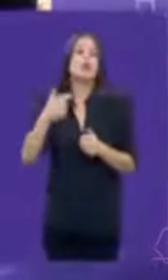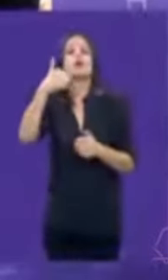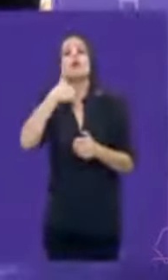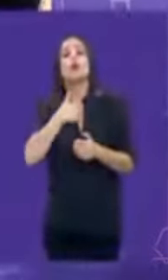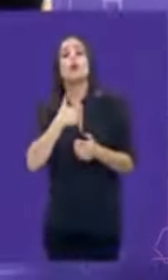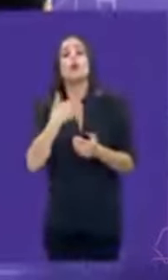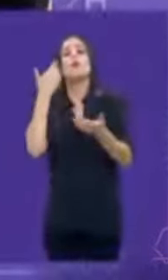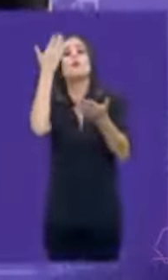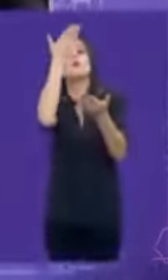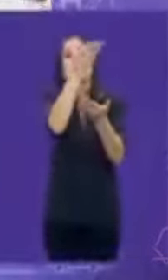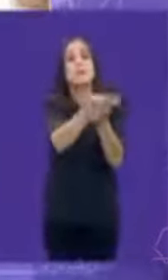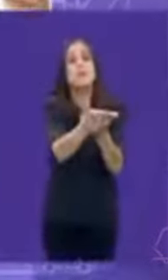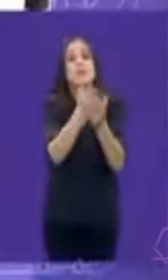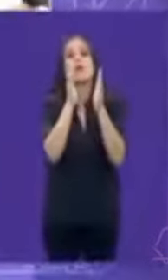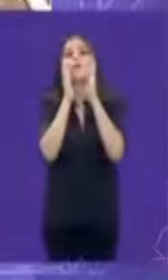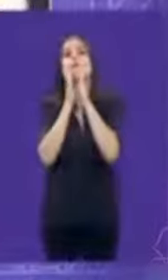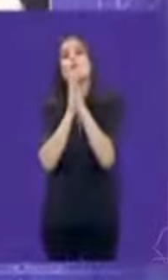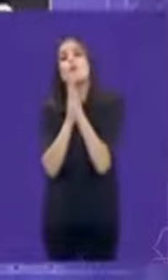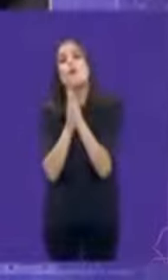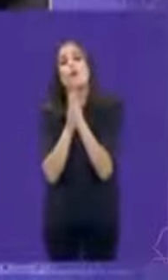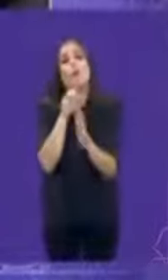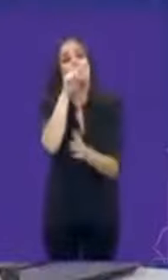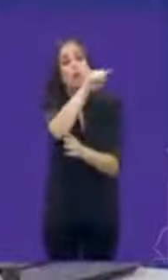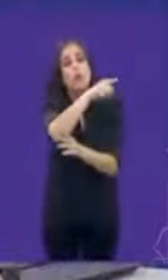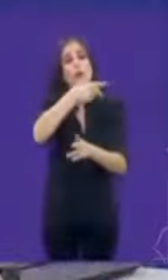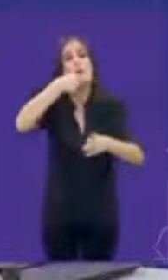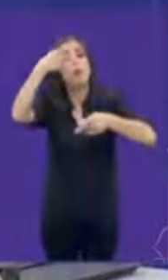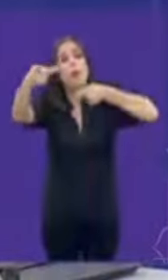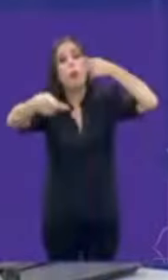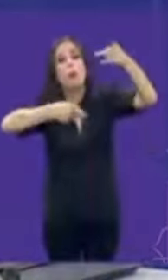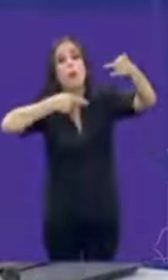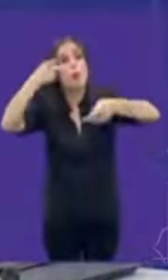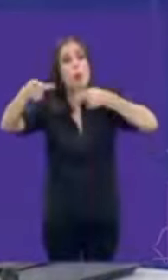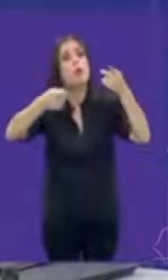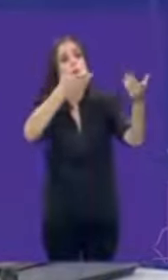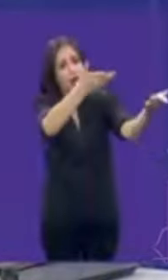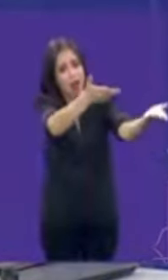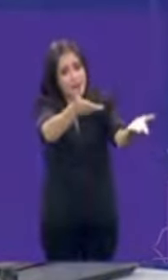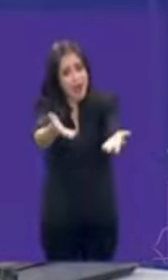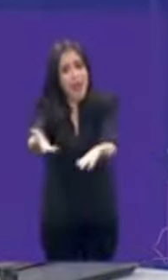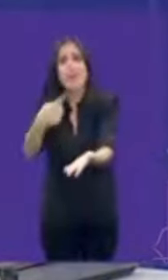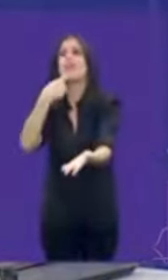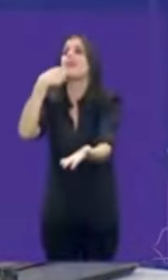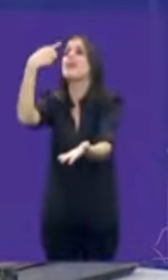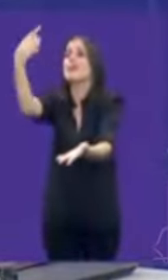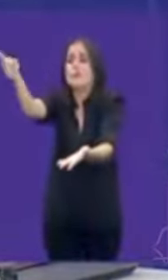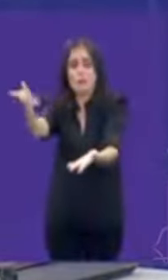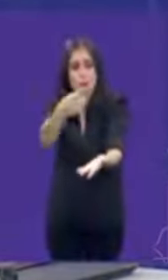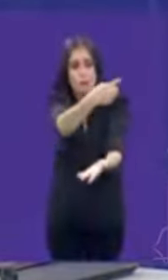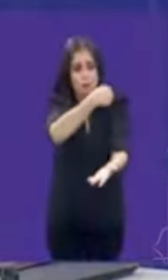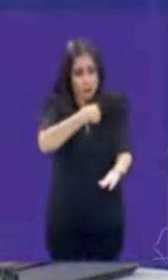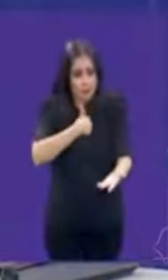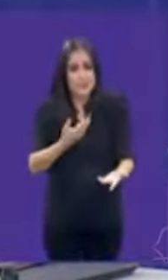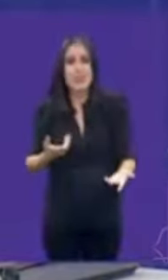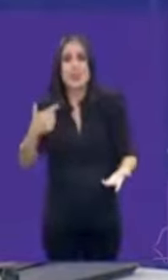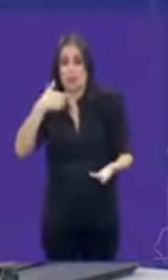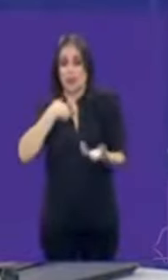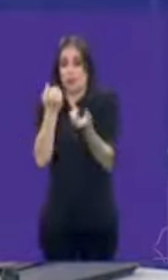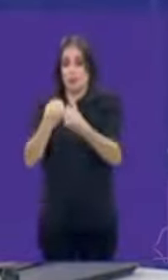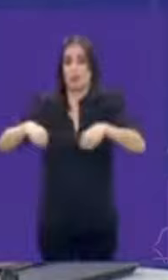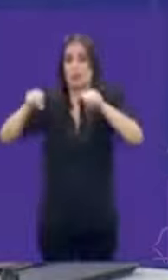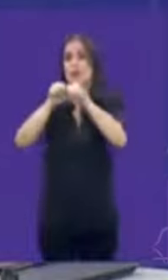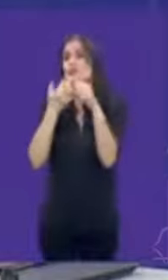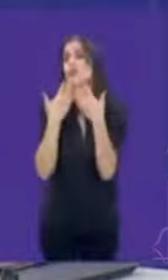pido que hagas todo lo que estás diciendo, hagas las denuncias. Porque yo no tengo ningún socio,